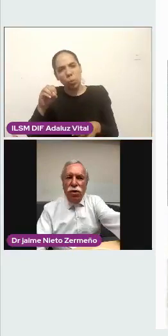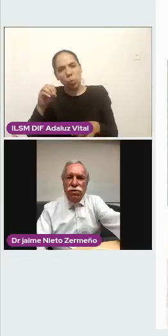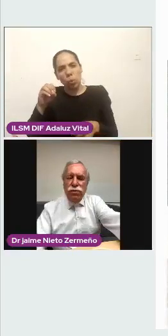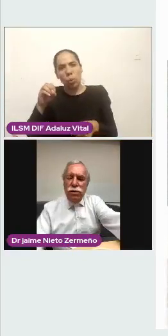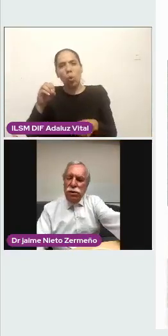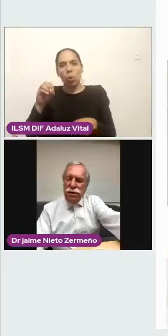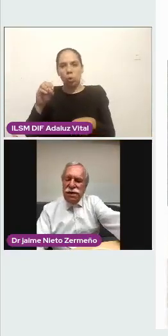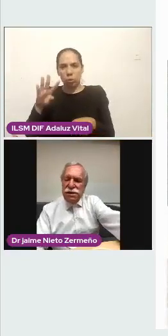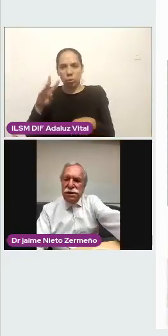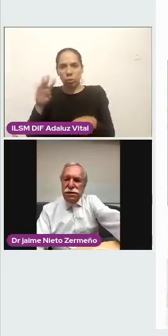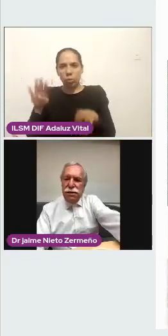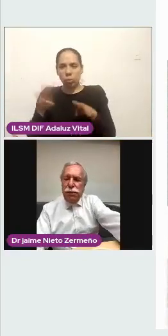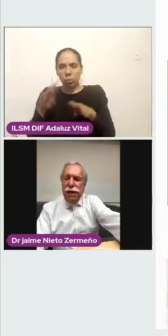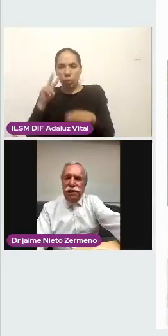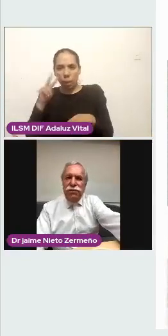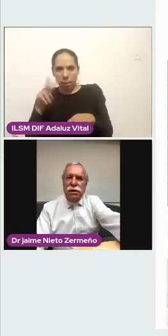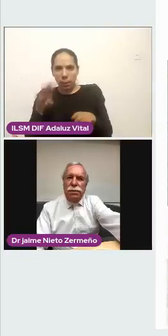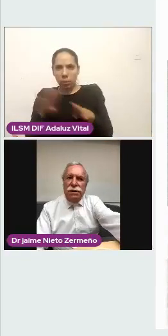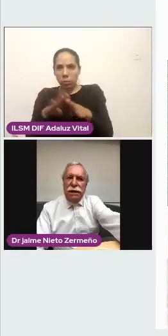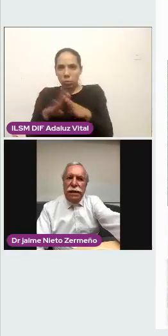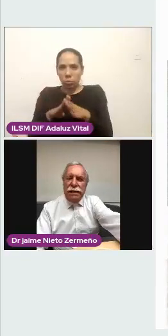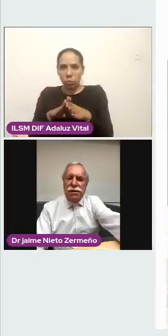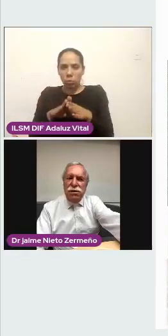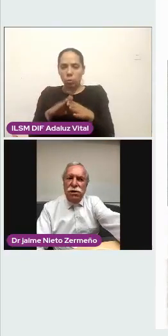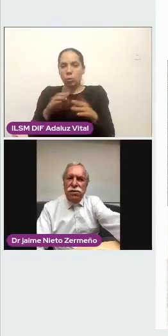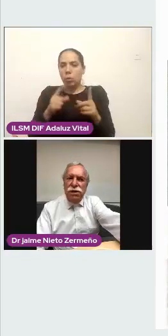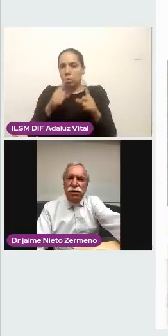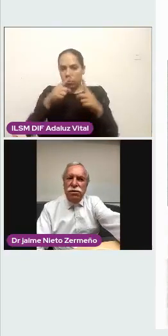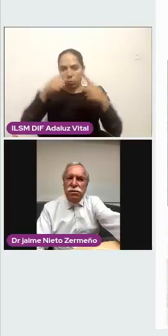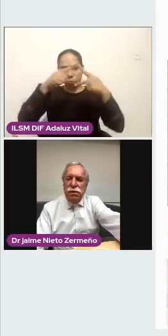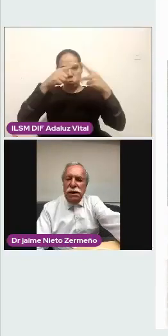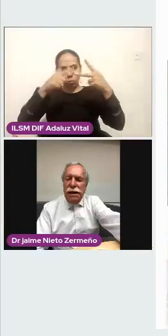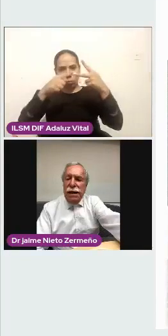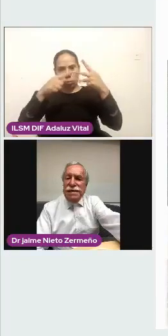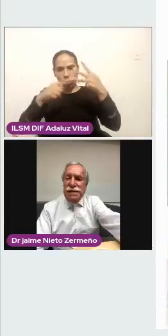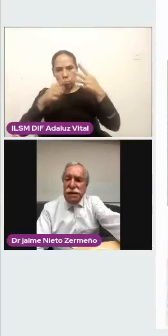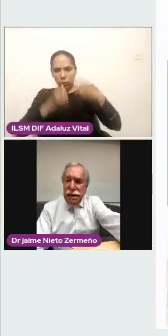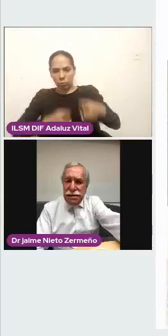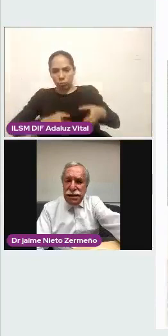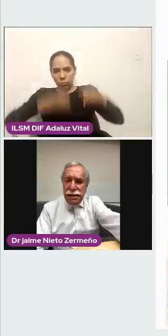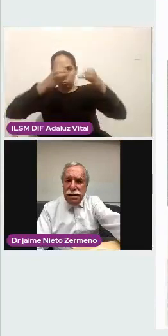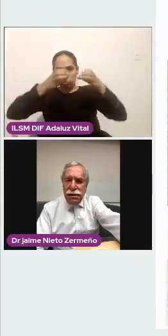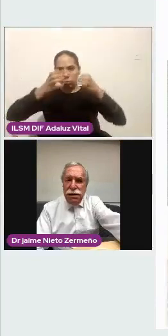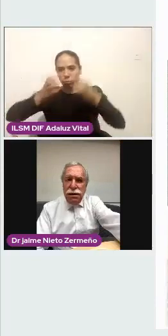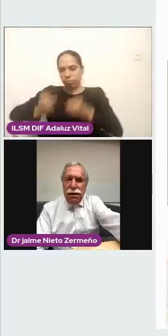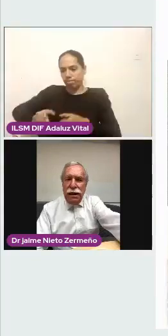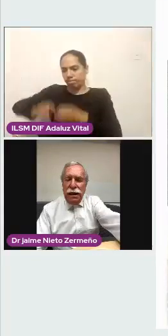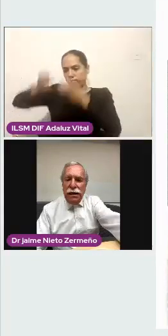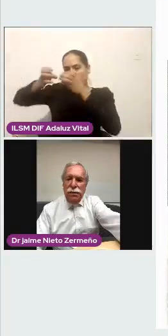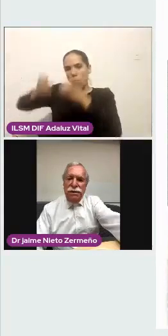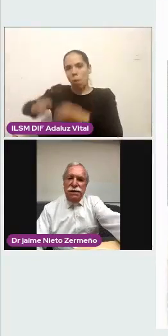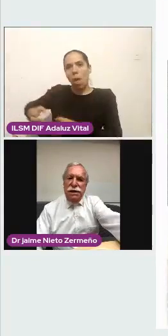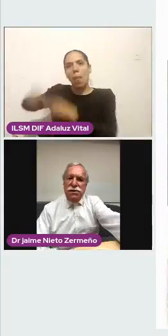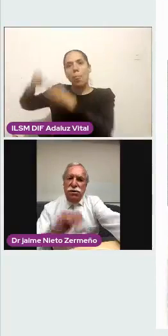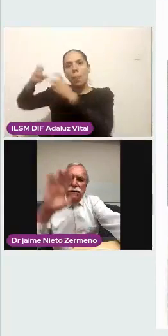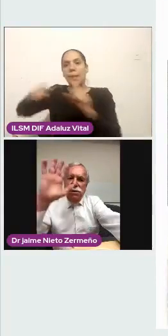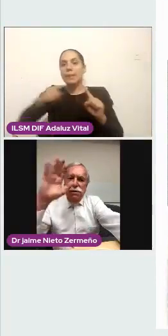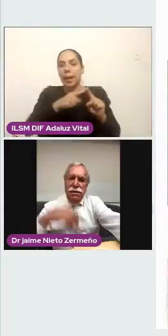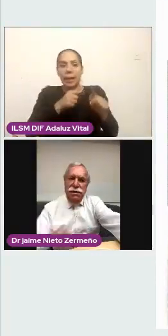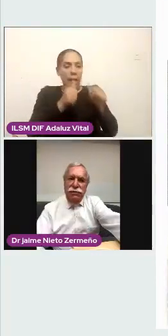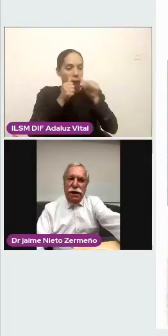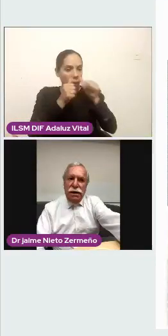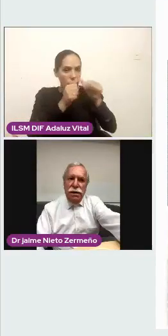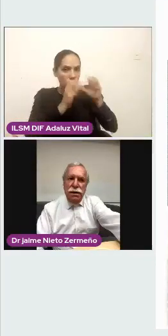dos, tres pilares fundamentales. Atención de los niños, la enseñanza y la investigación